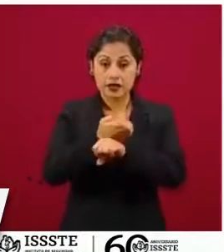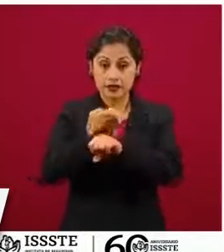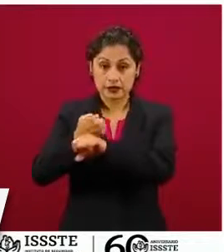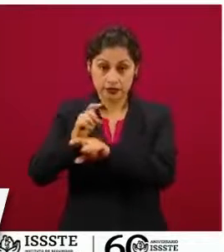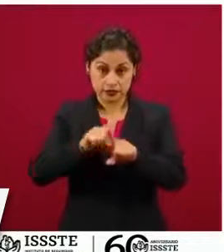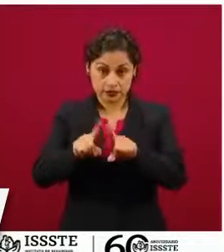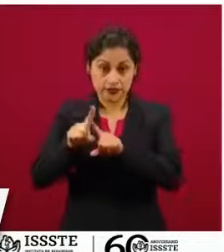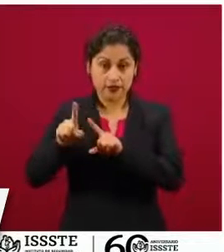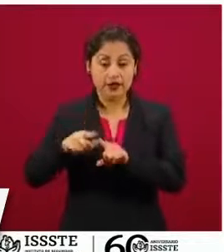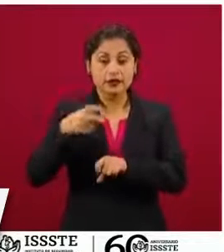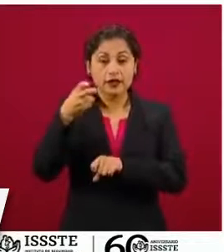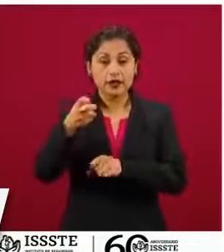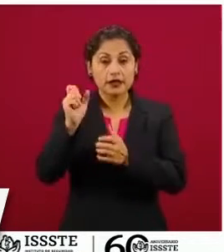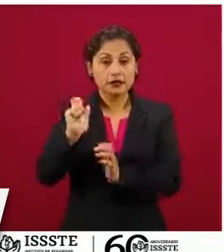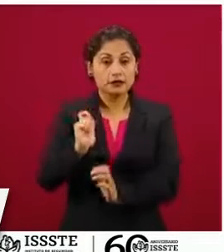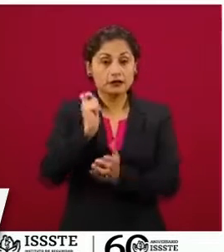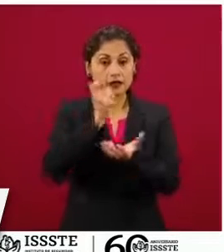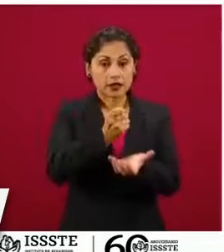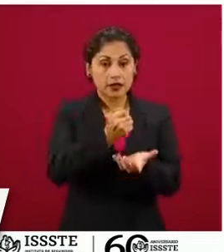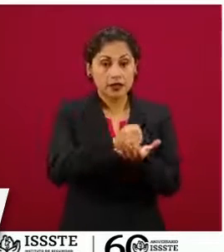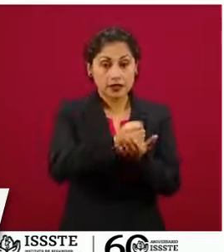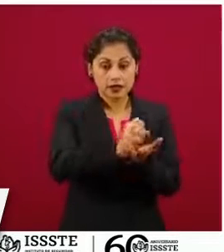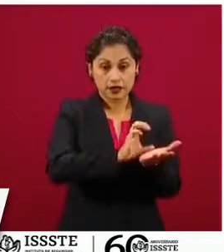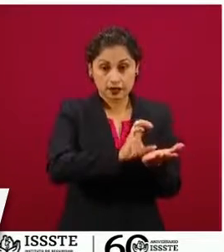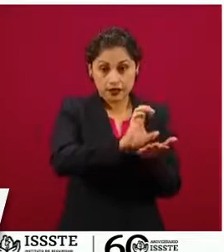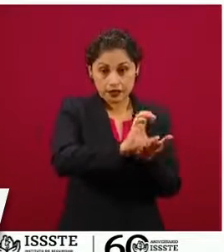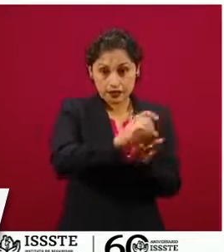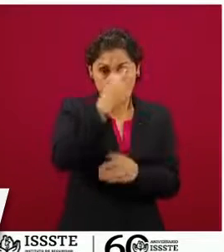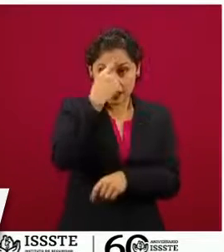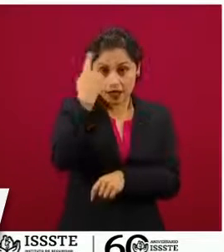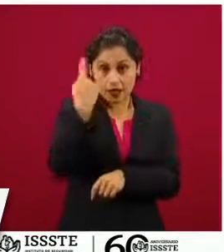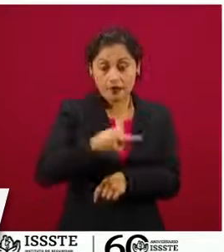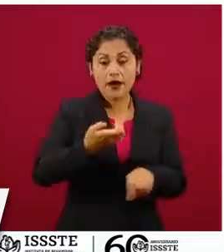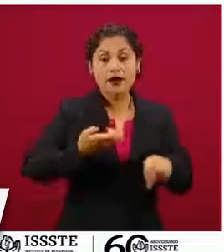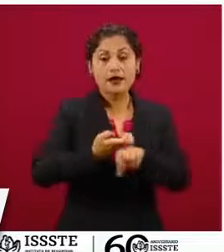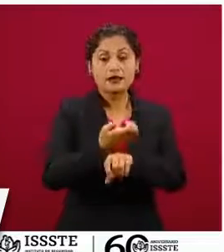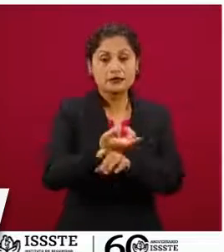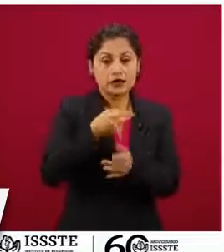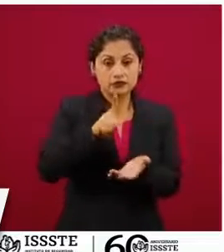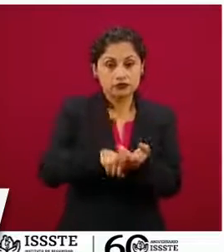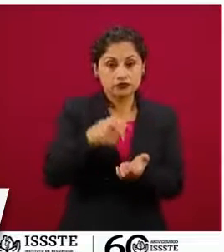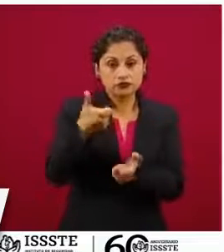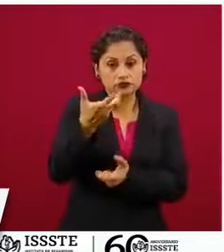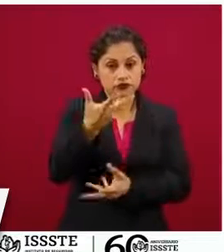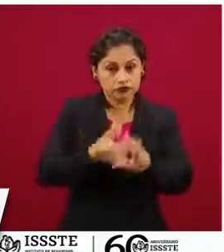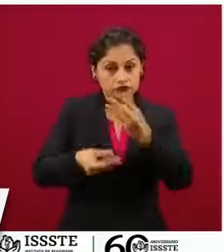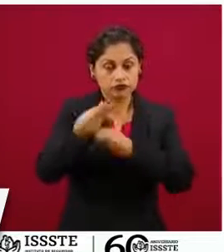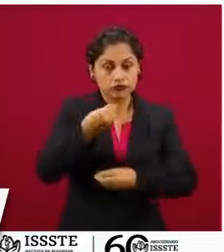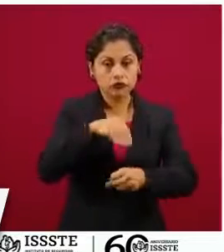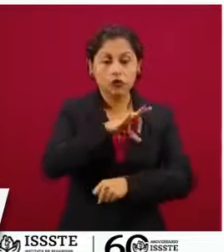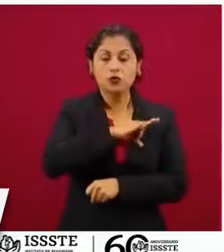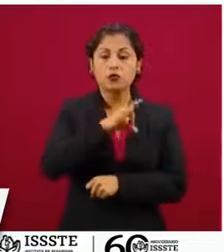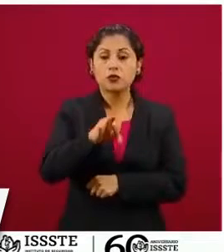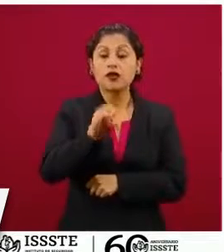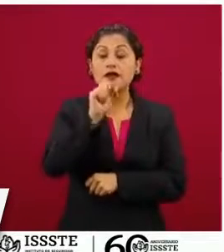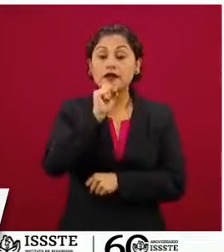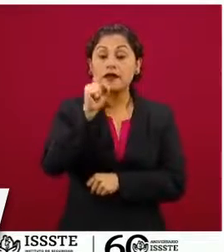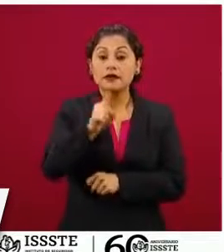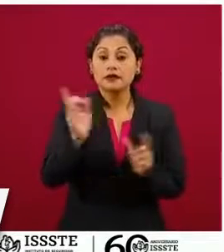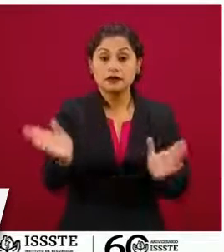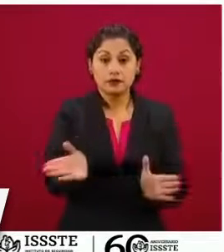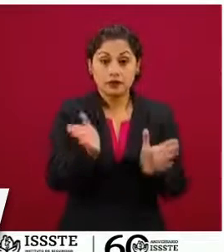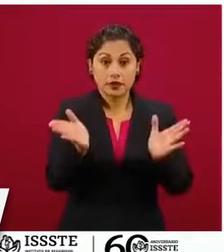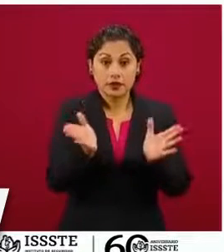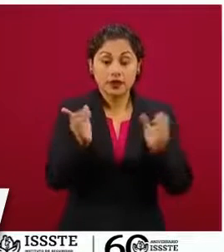ayudarán al consumo de cada uno de estos estados y estimularán también con esto parte de la